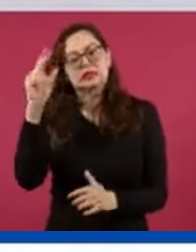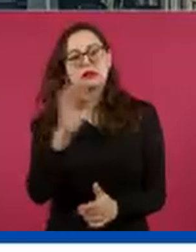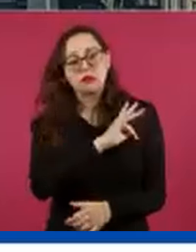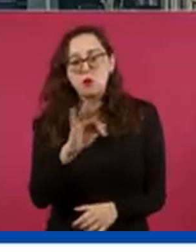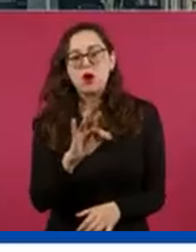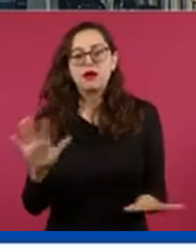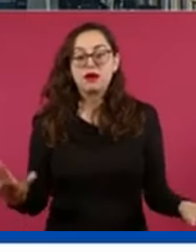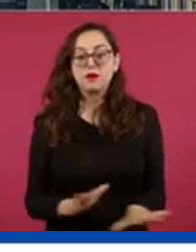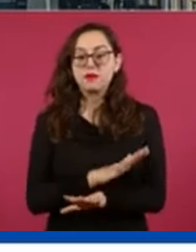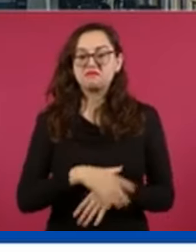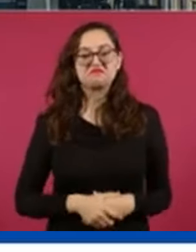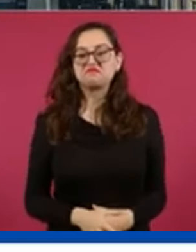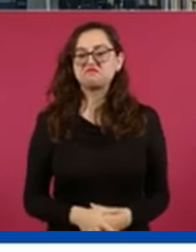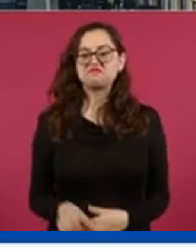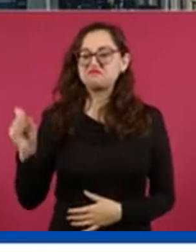pero siguen con lo mismo.